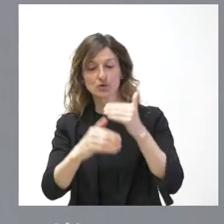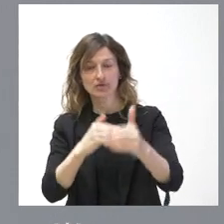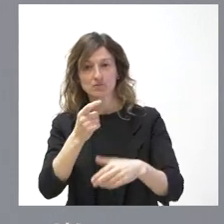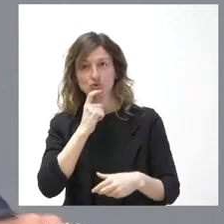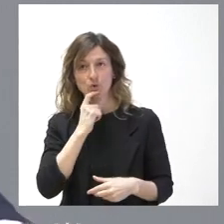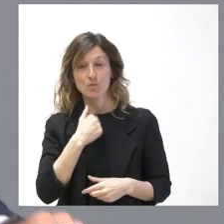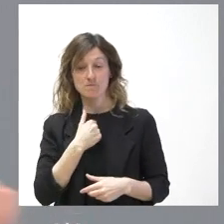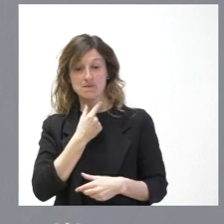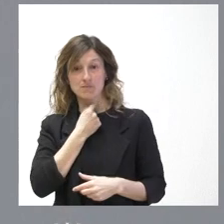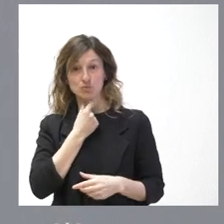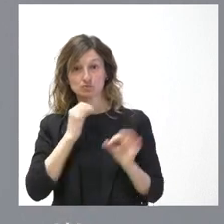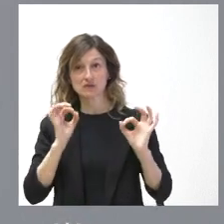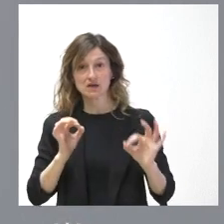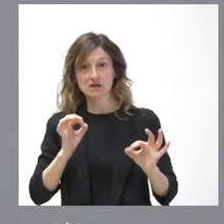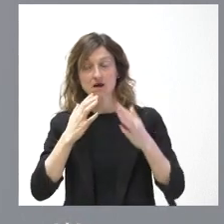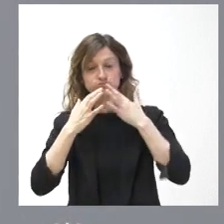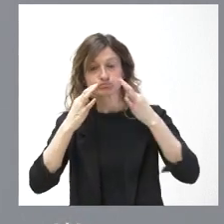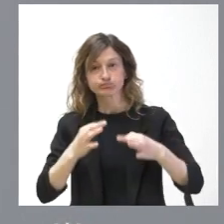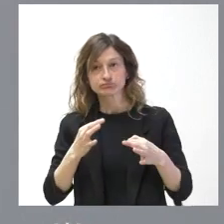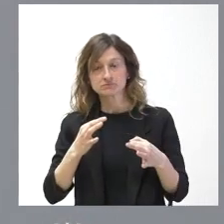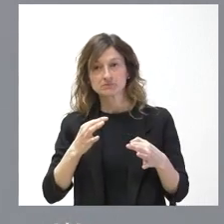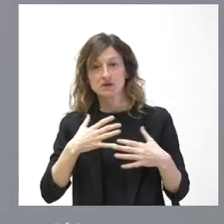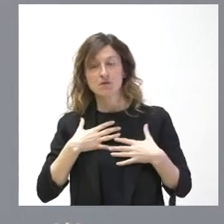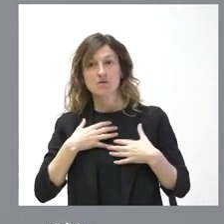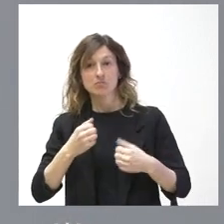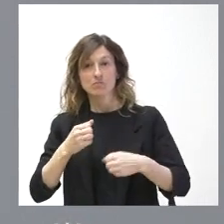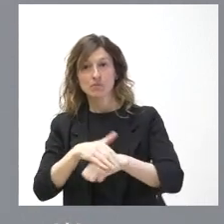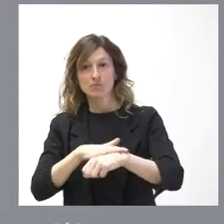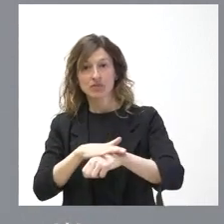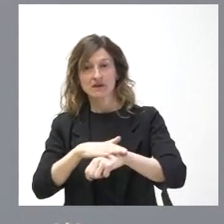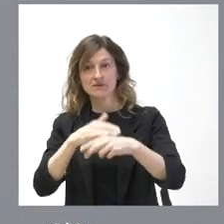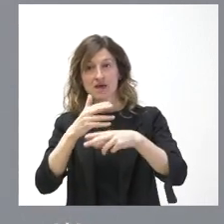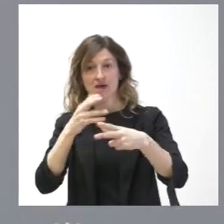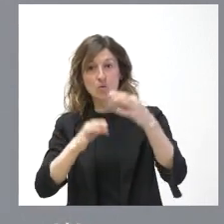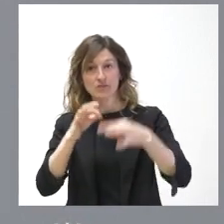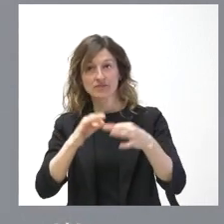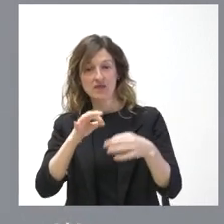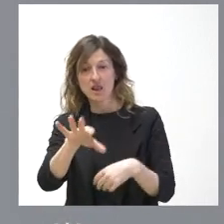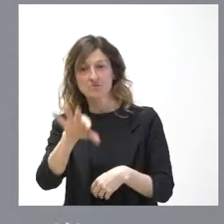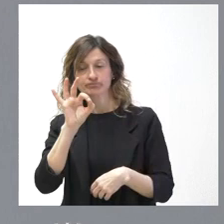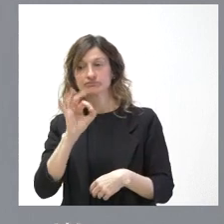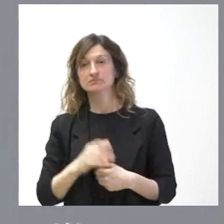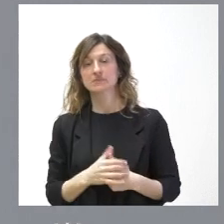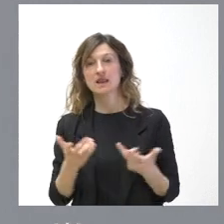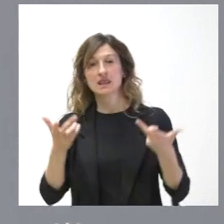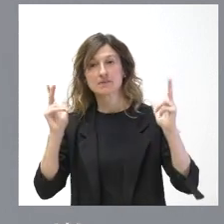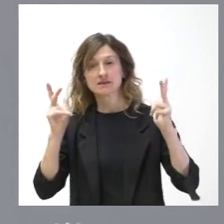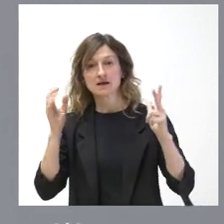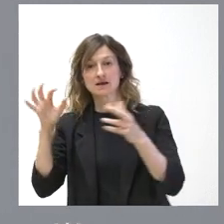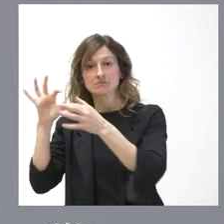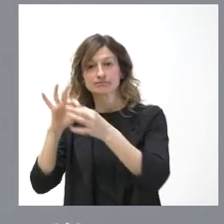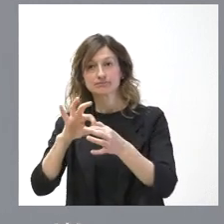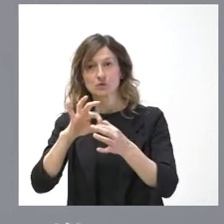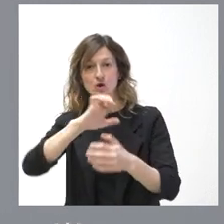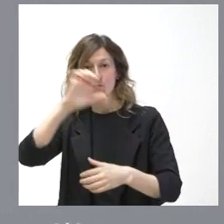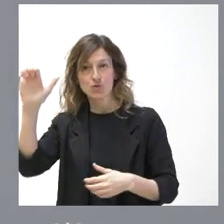a mí me gustaría lógicamente garantizar la independencia del Poder Judicial conforme a las orientaciones que establece la Unión Europea y